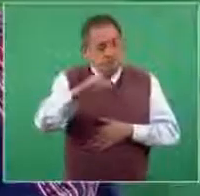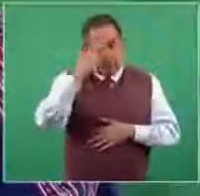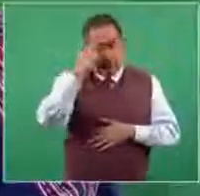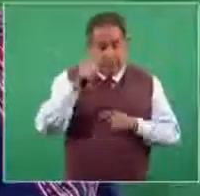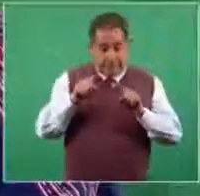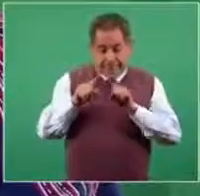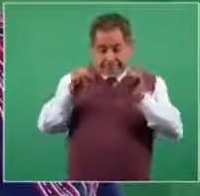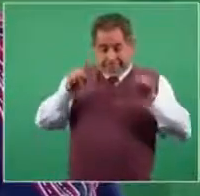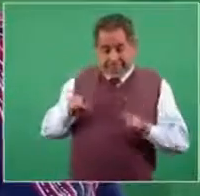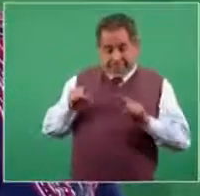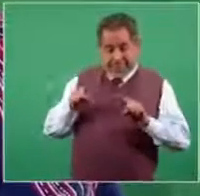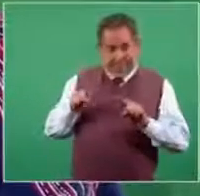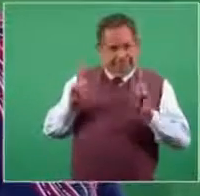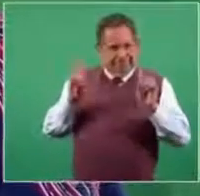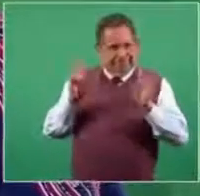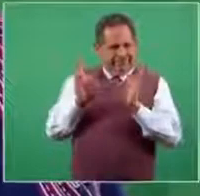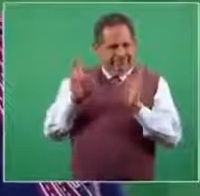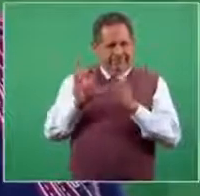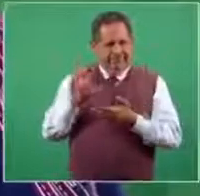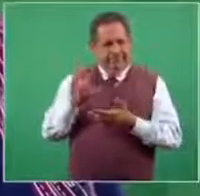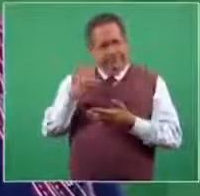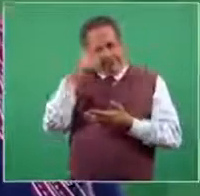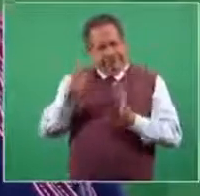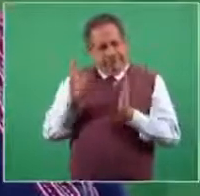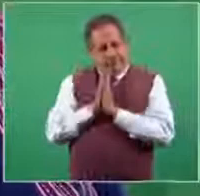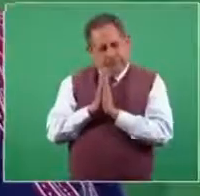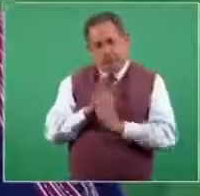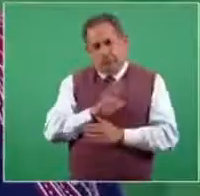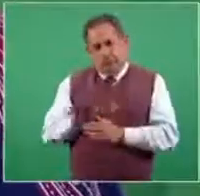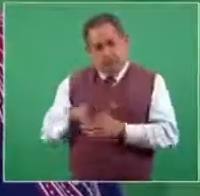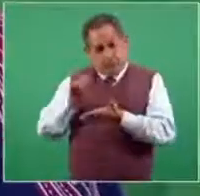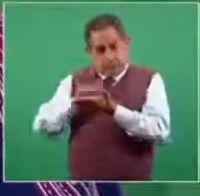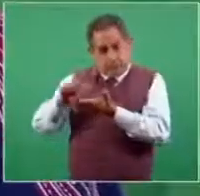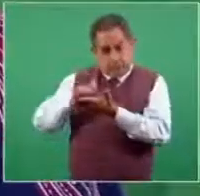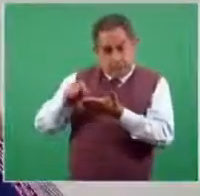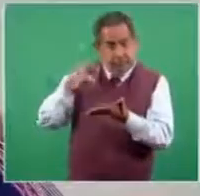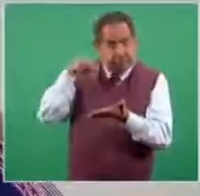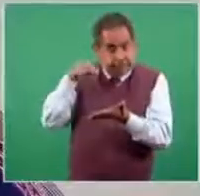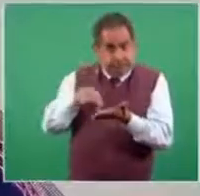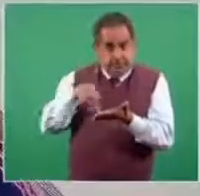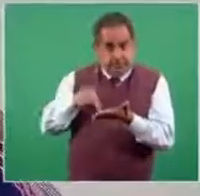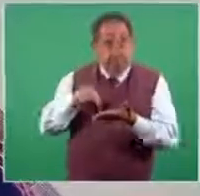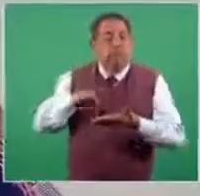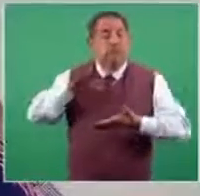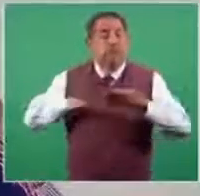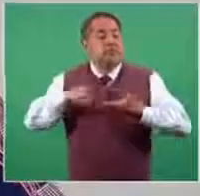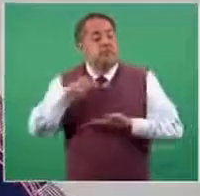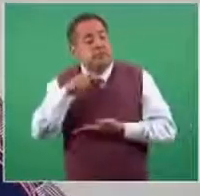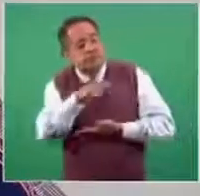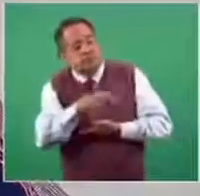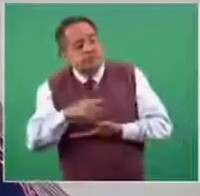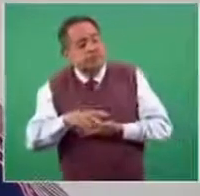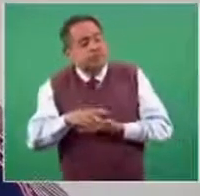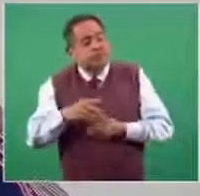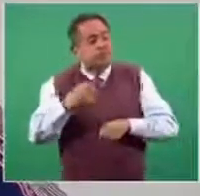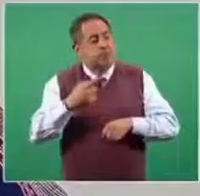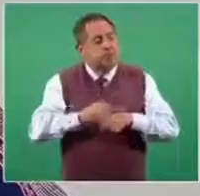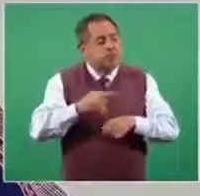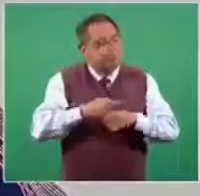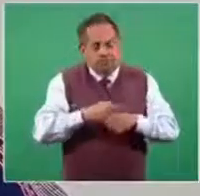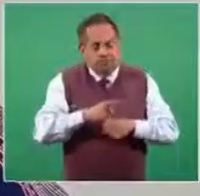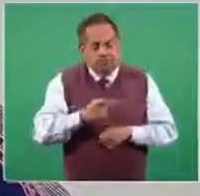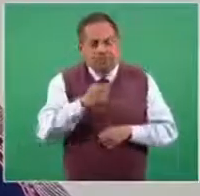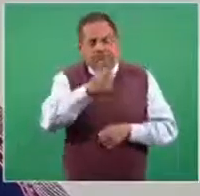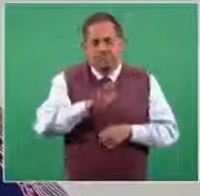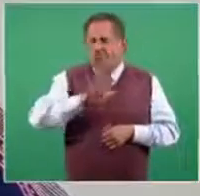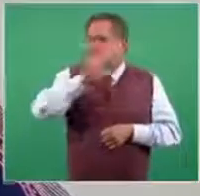certificado de defunción, a veces la persona puede tener complicaciones asociadas a la